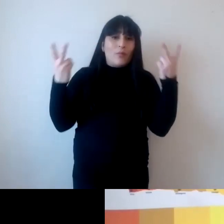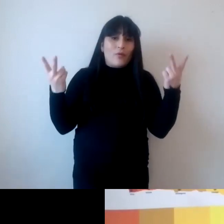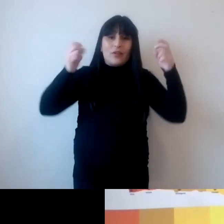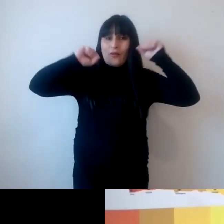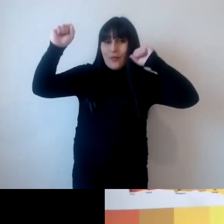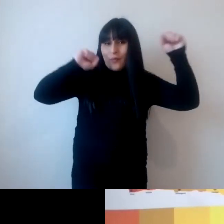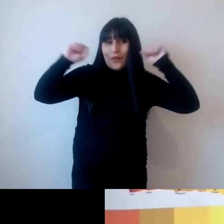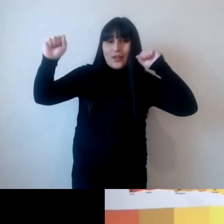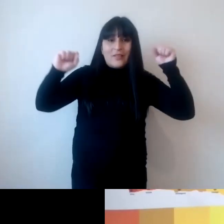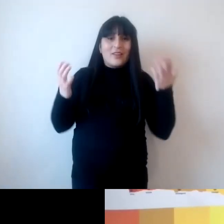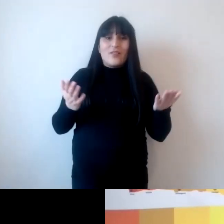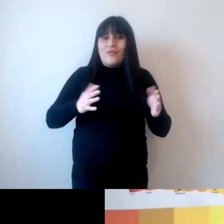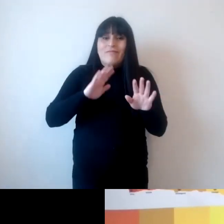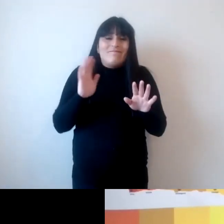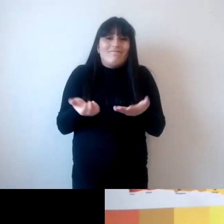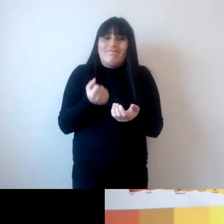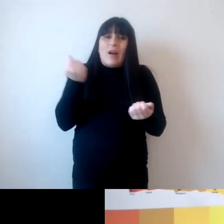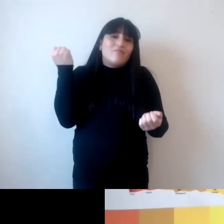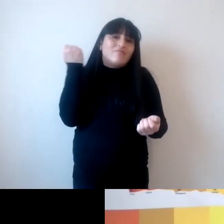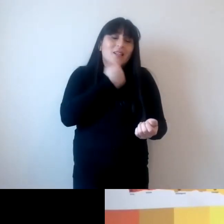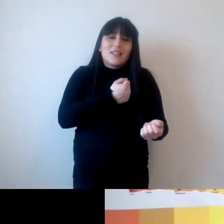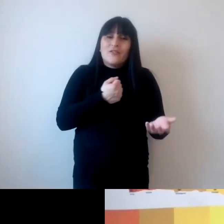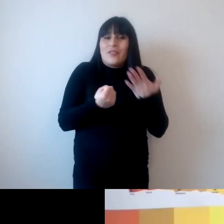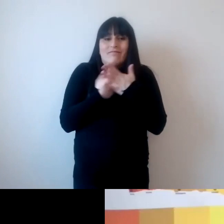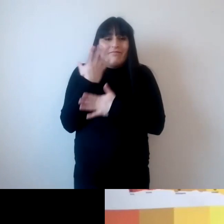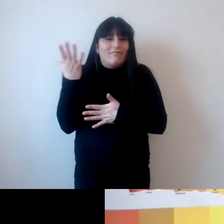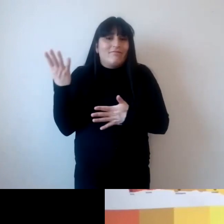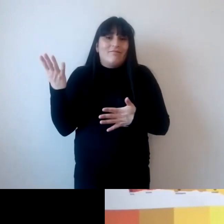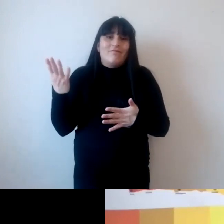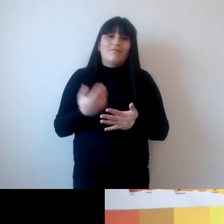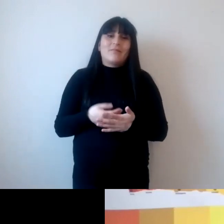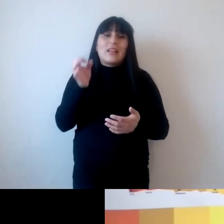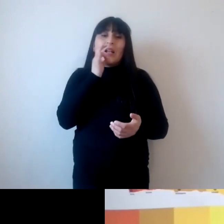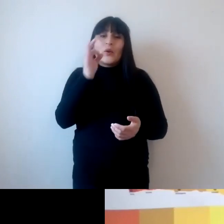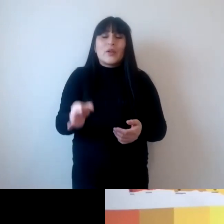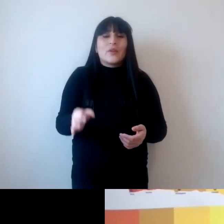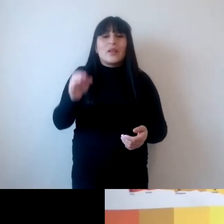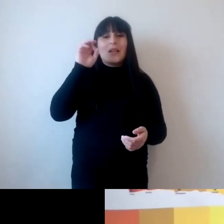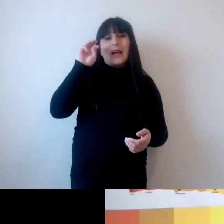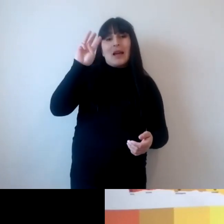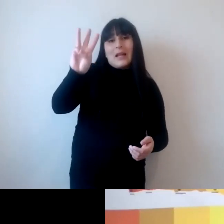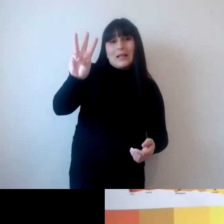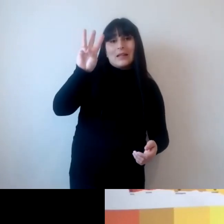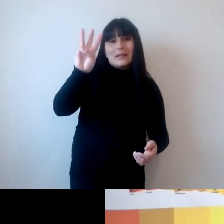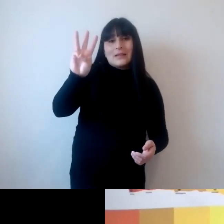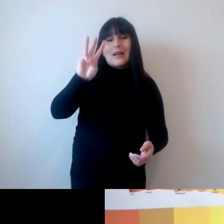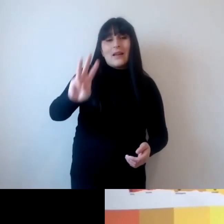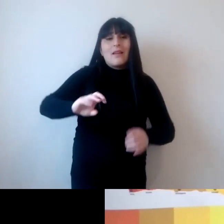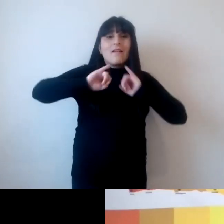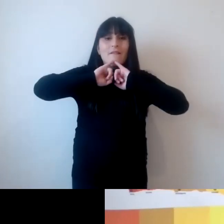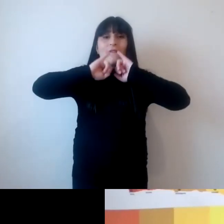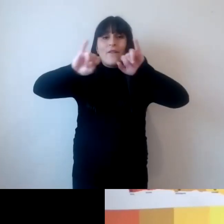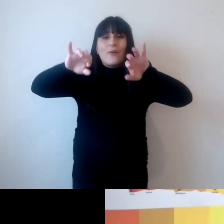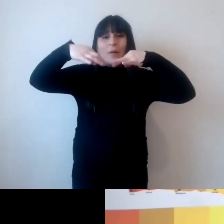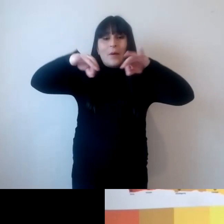a fracasar directamente que es lo que nos dice el tercer todavía inédito parece ser informe del IPCC